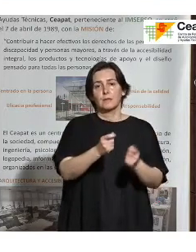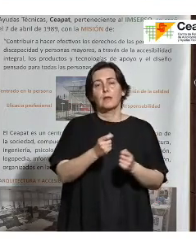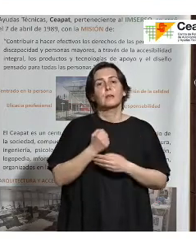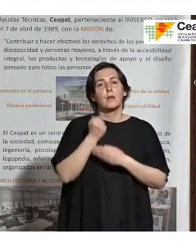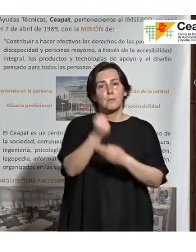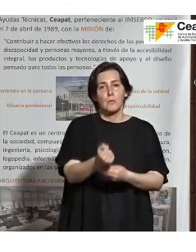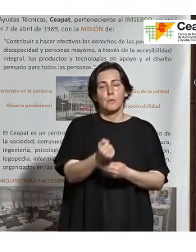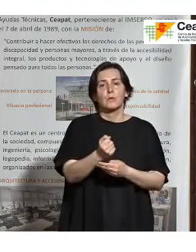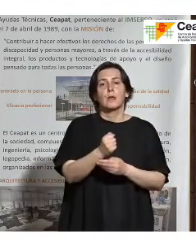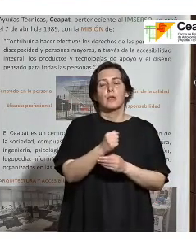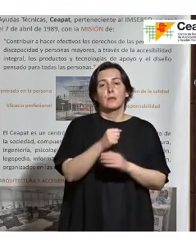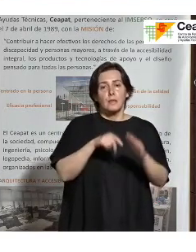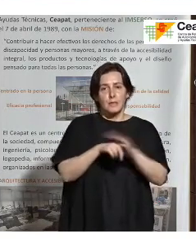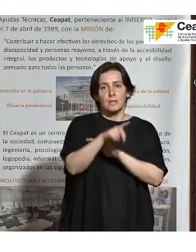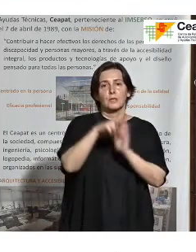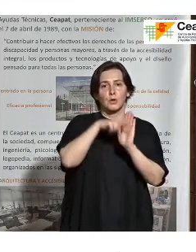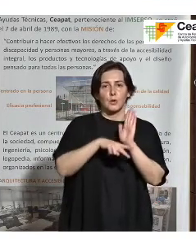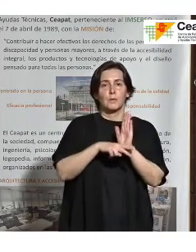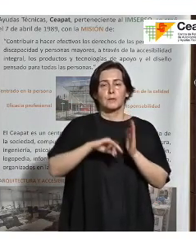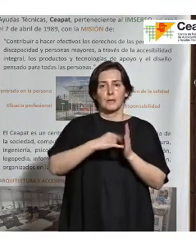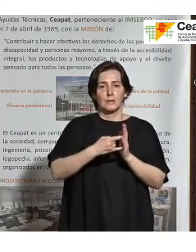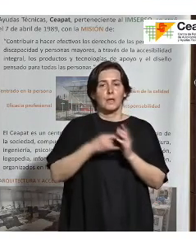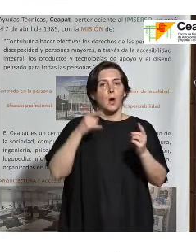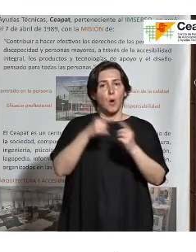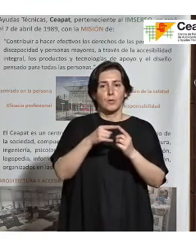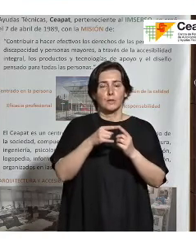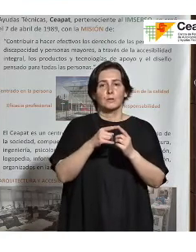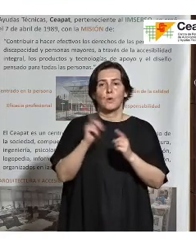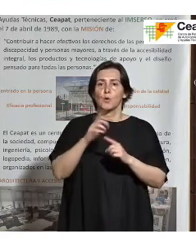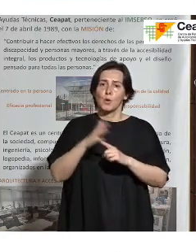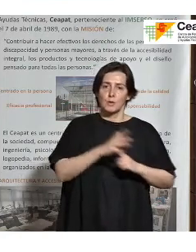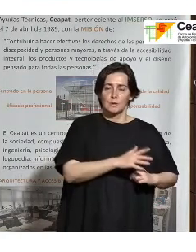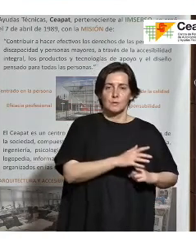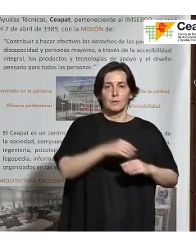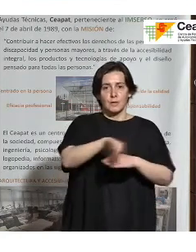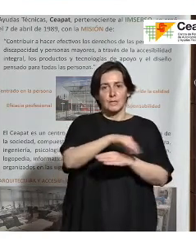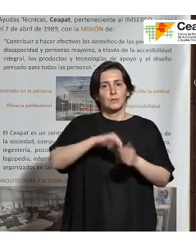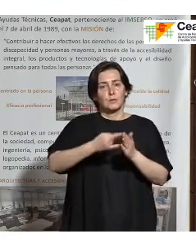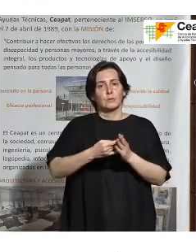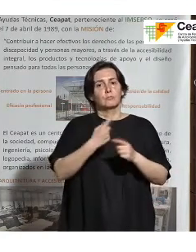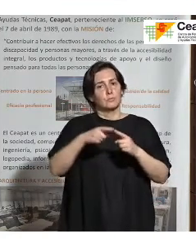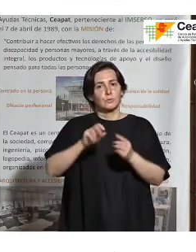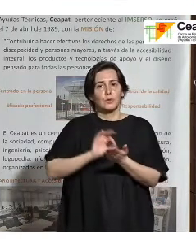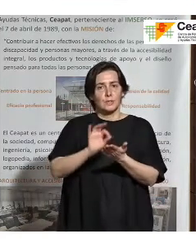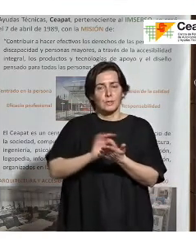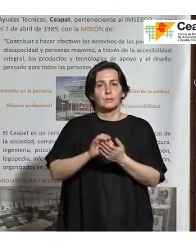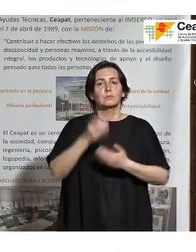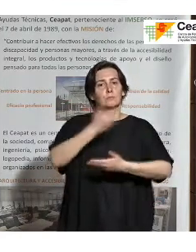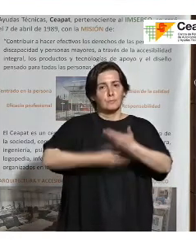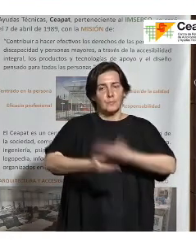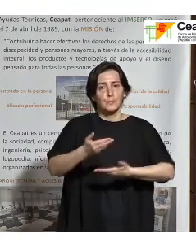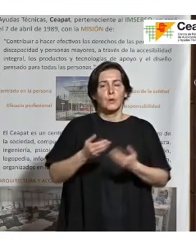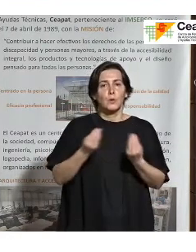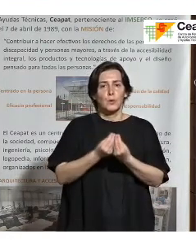normativa técnica, de forma que asegure la no discriminación en procesos, diseño y desarrollo de tecnología, productos y servicios, en colaboración